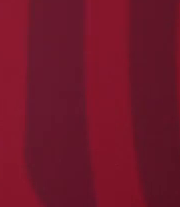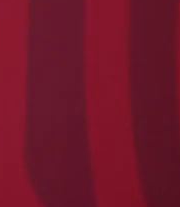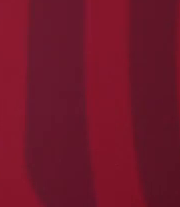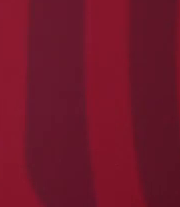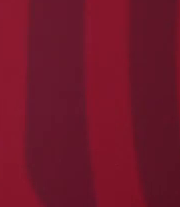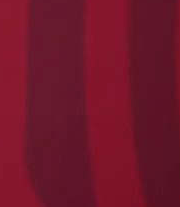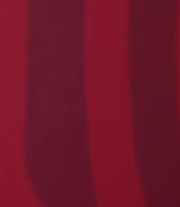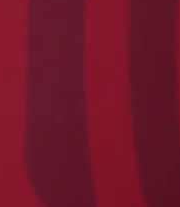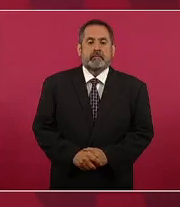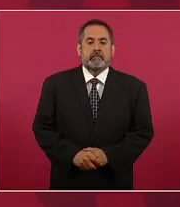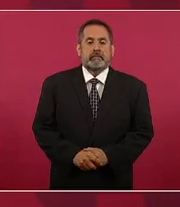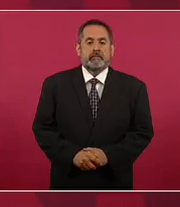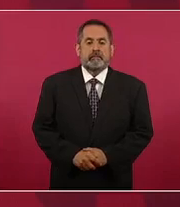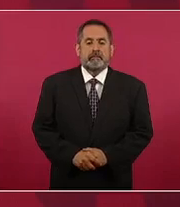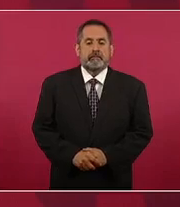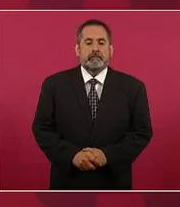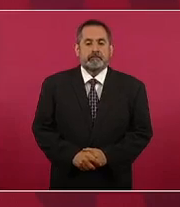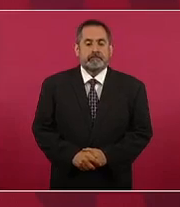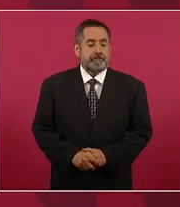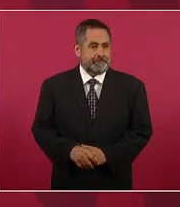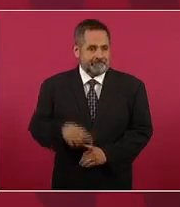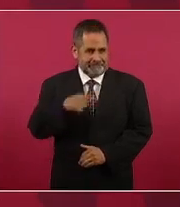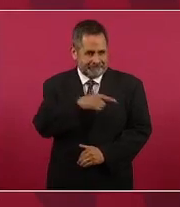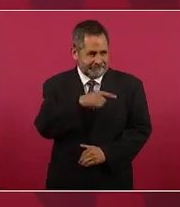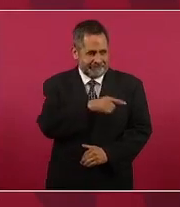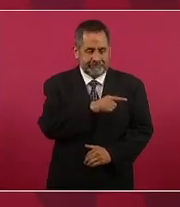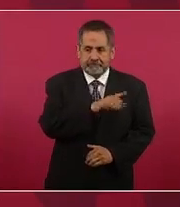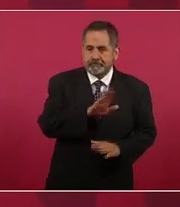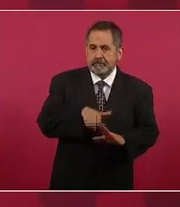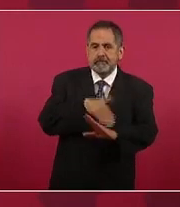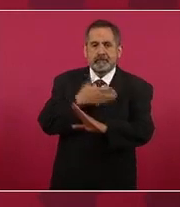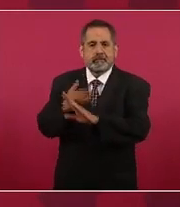en diputado del Partido Popular